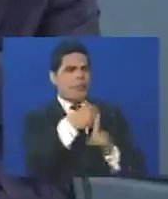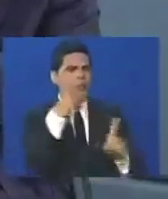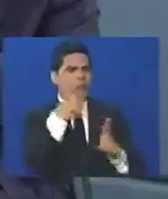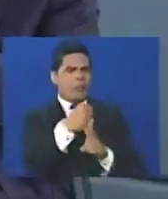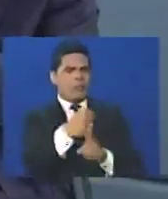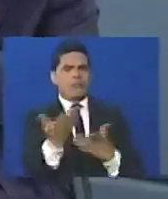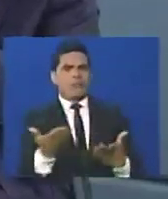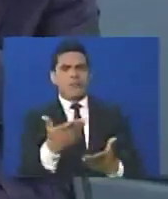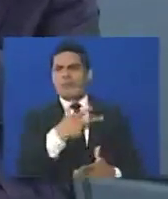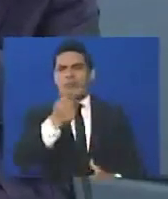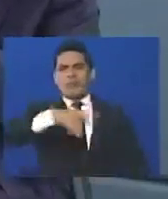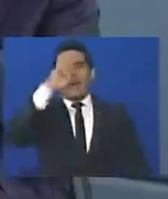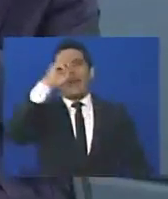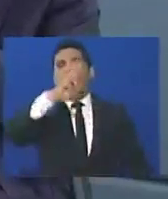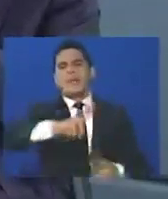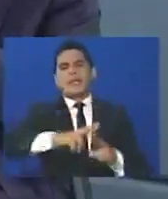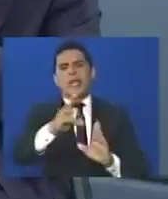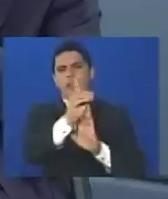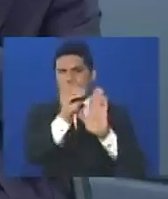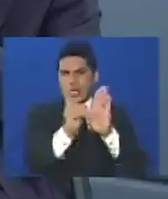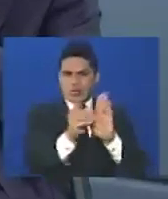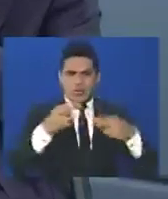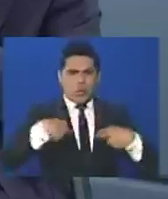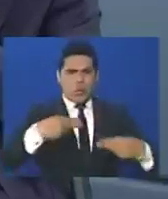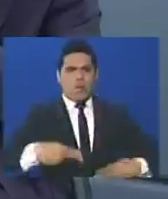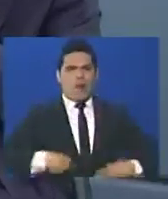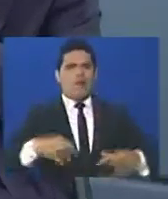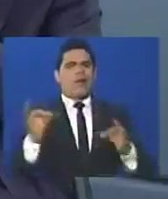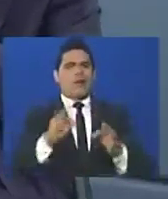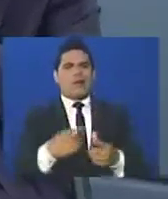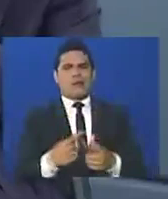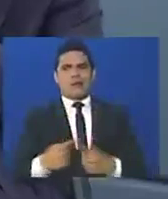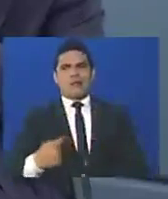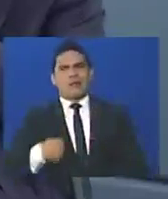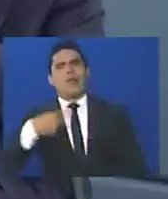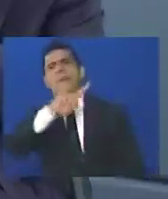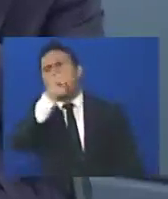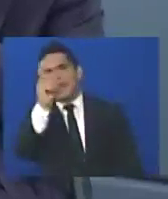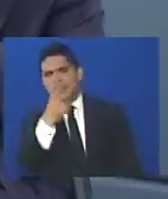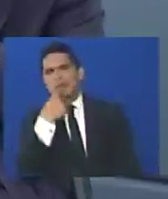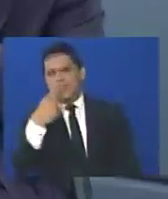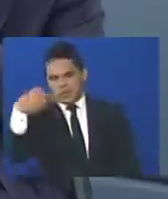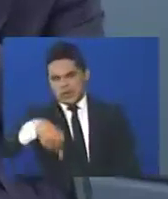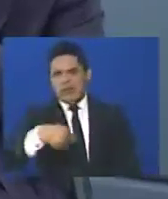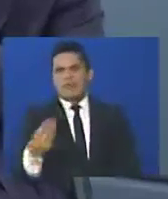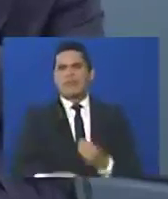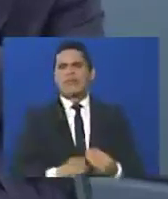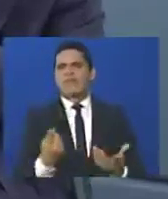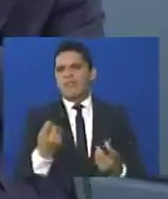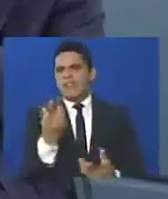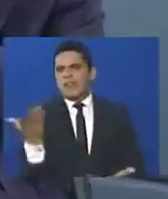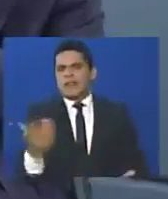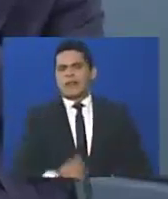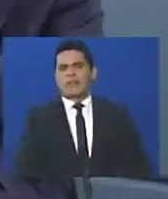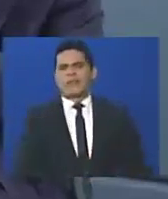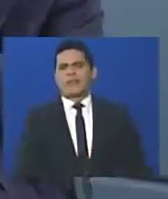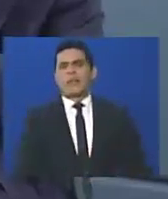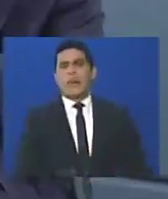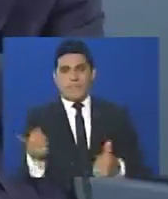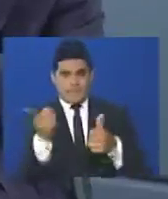a violaciones de los derechos humanos. Entonces tú me preguntas qué hace falta hoy día. Bueno, hoy día hace falta, en primer lugar,